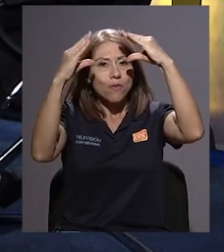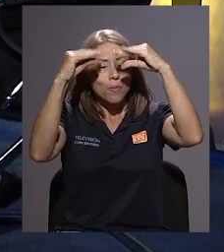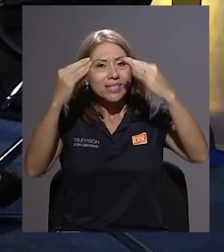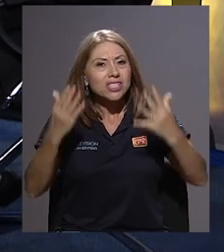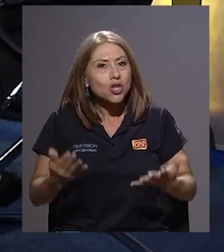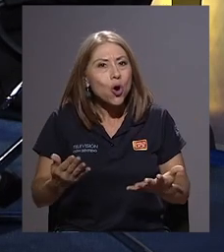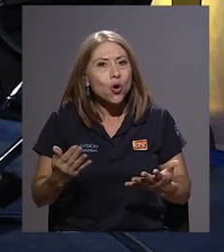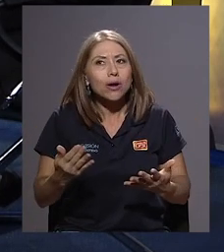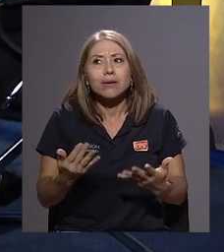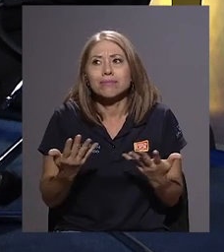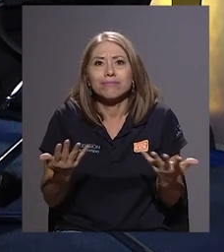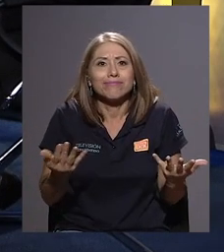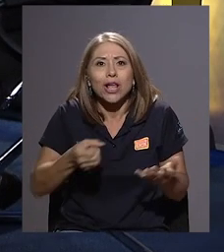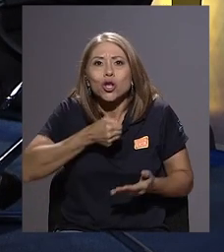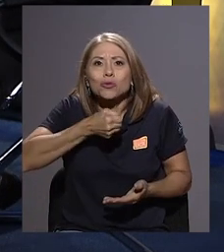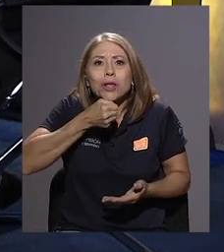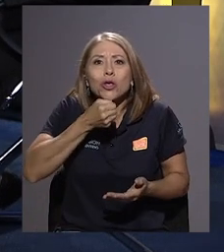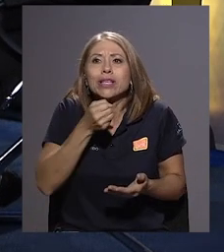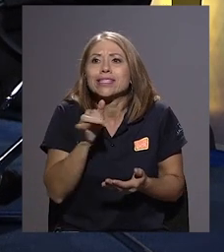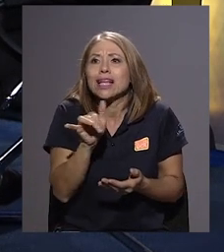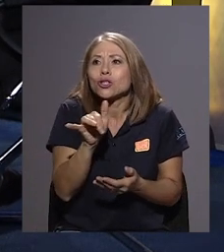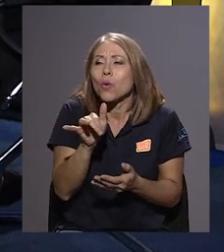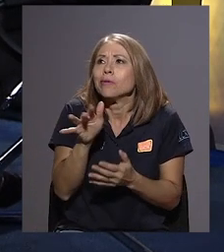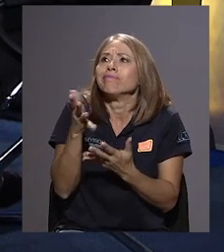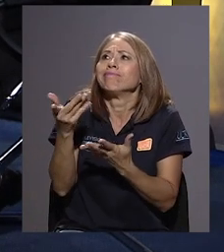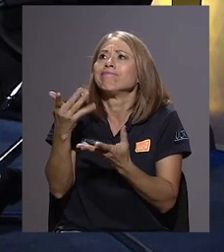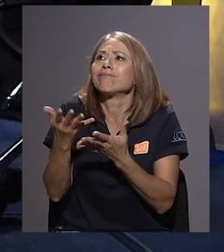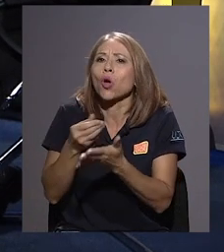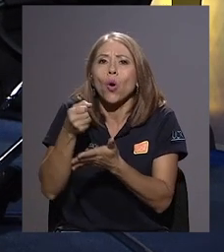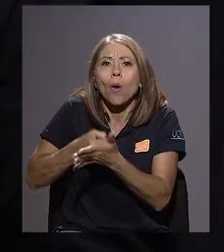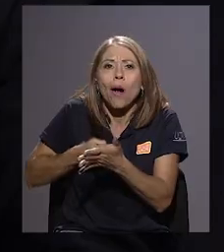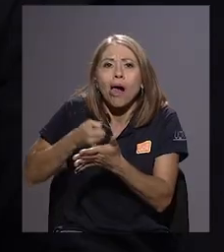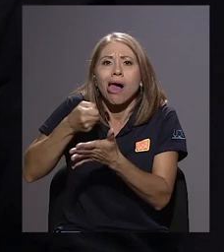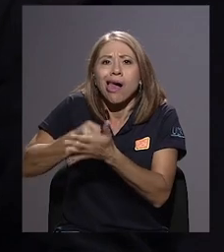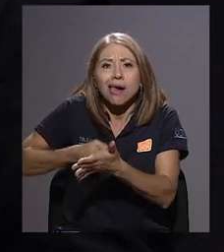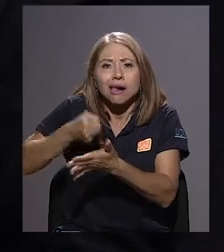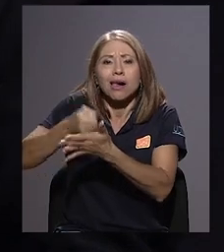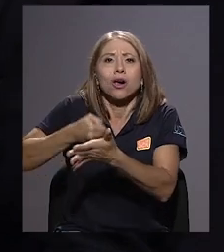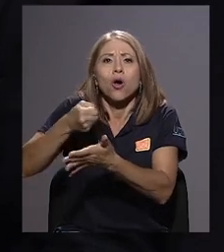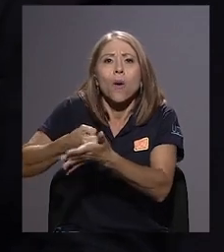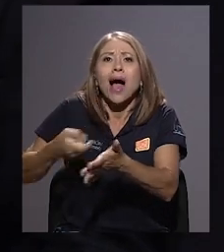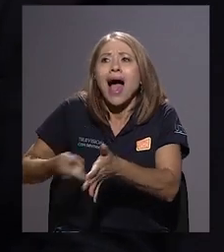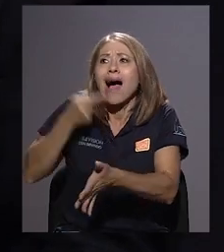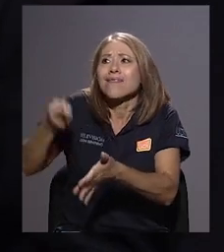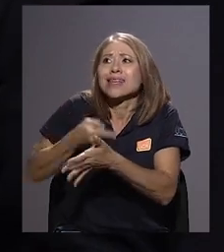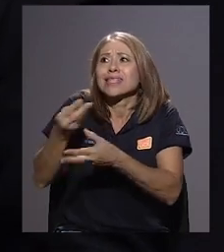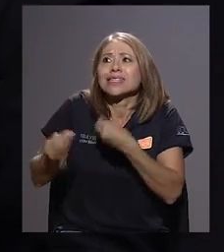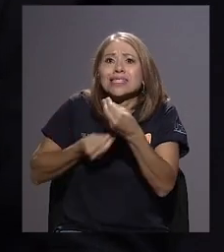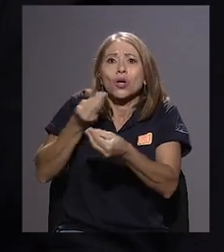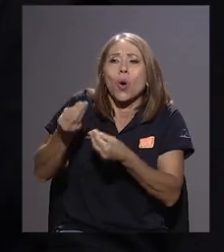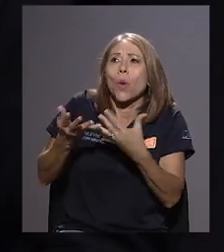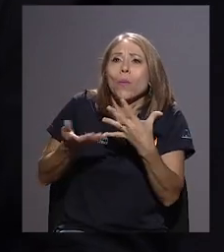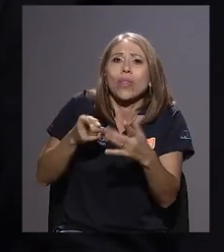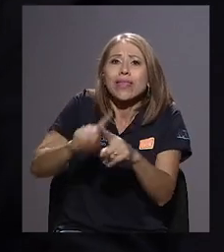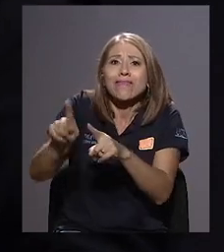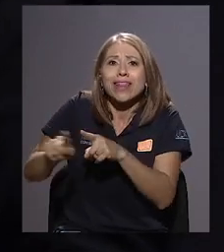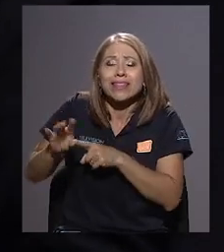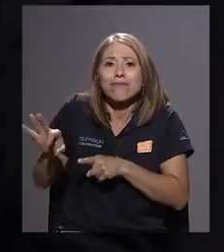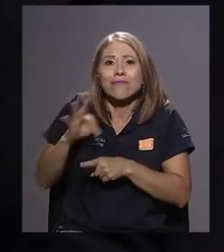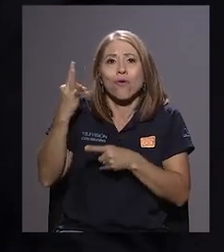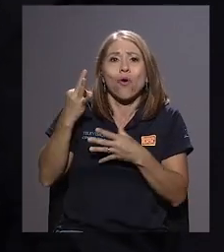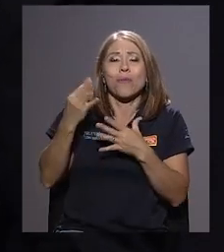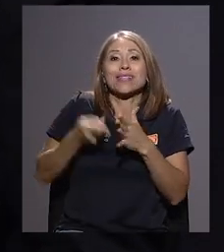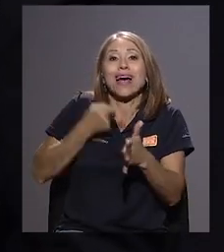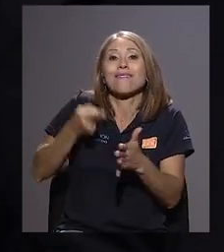son periodistas como arrancándole, arañándole al poder, ¿verdad?, a través de muchos medios, a veces una garganta profunda, o a veces